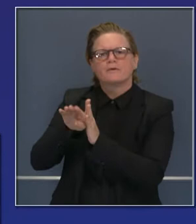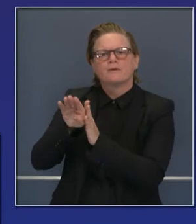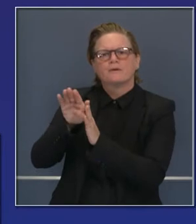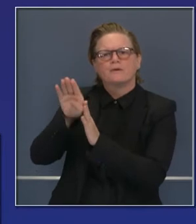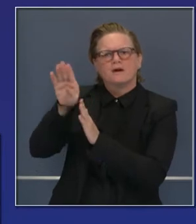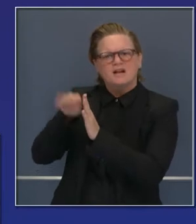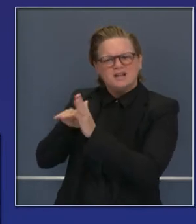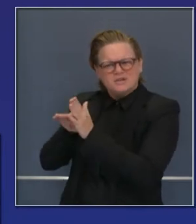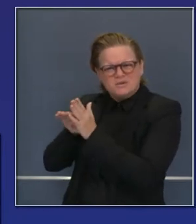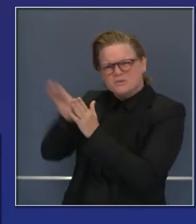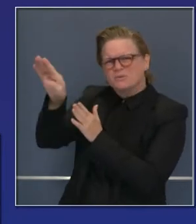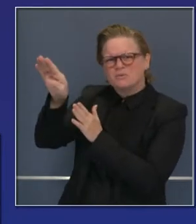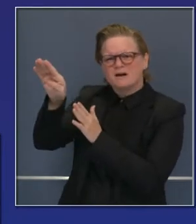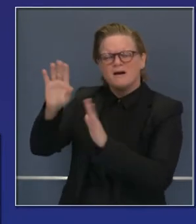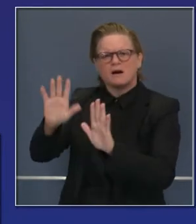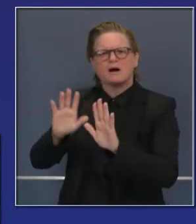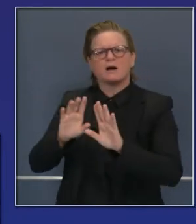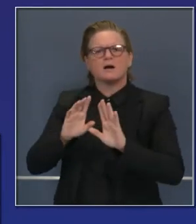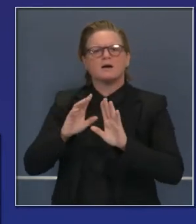ahora.